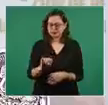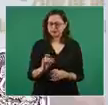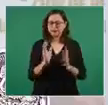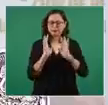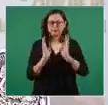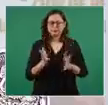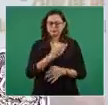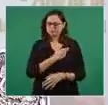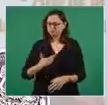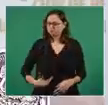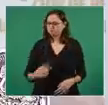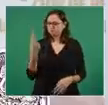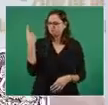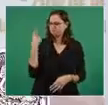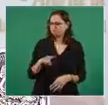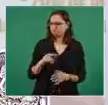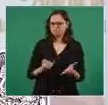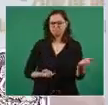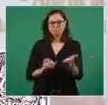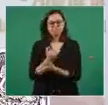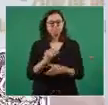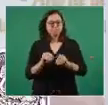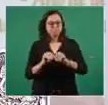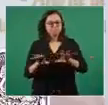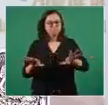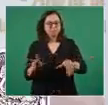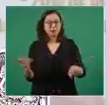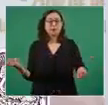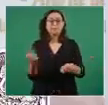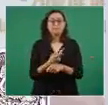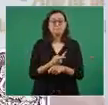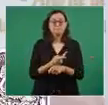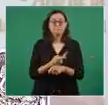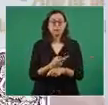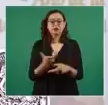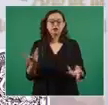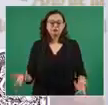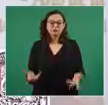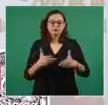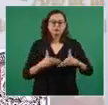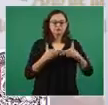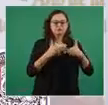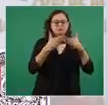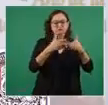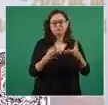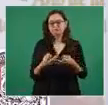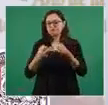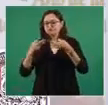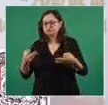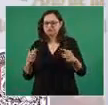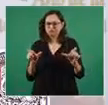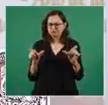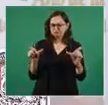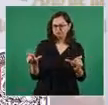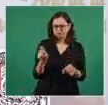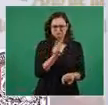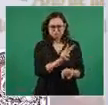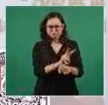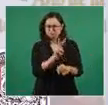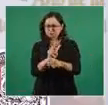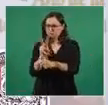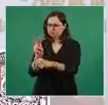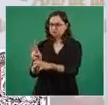Vamos a reforzar las aduanas terrestres, marítimas, con el apoyo